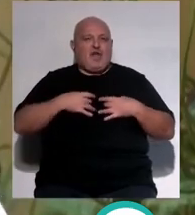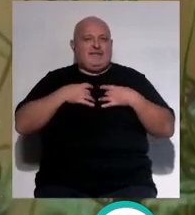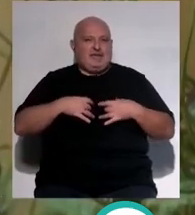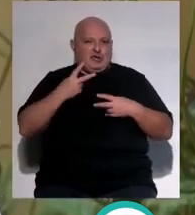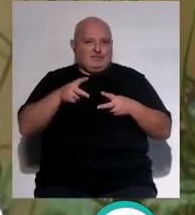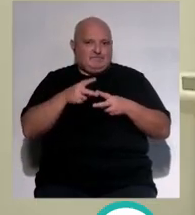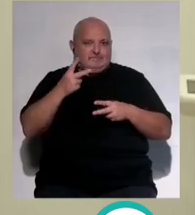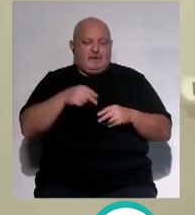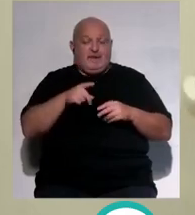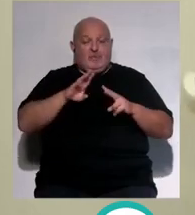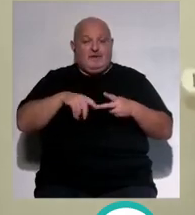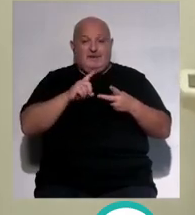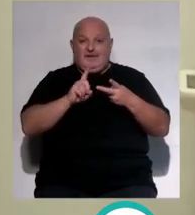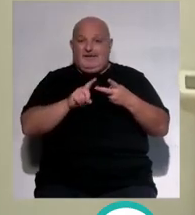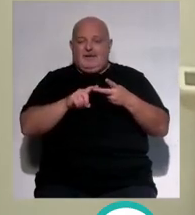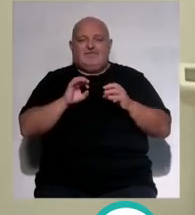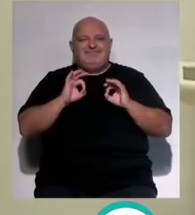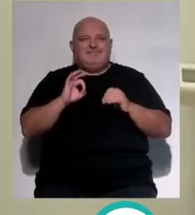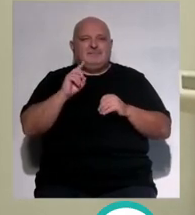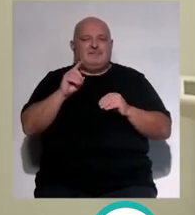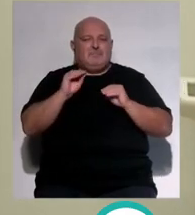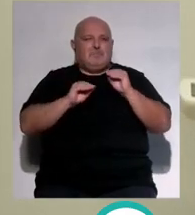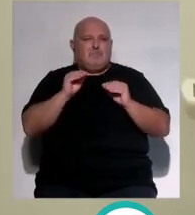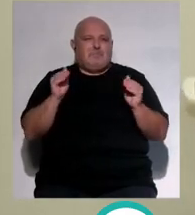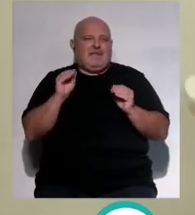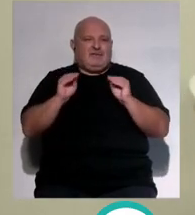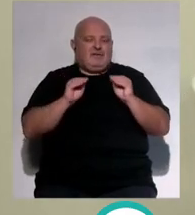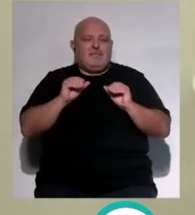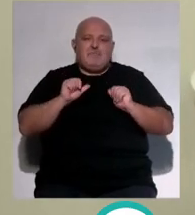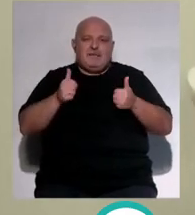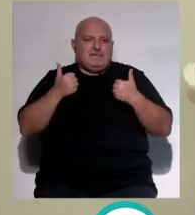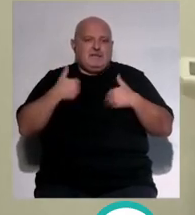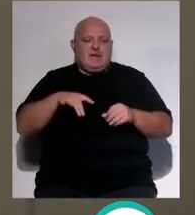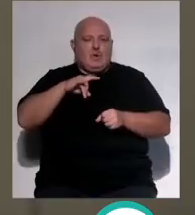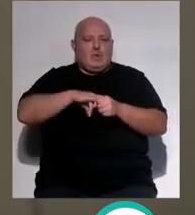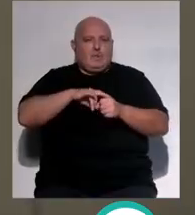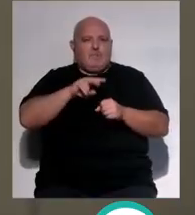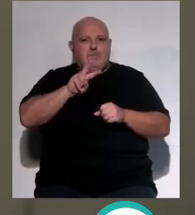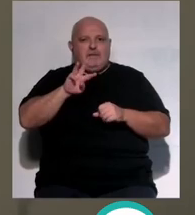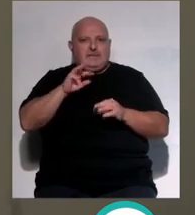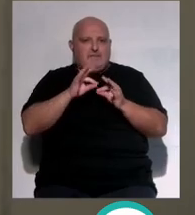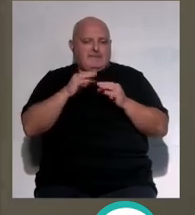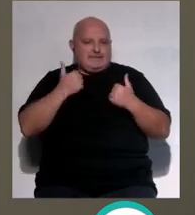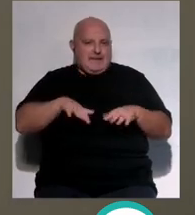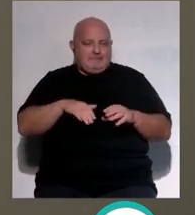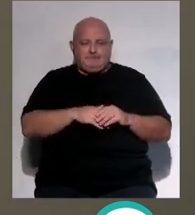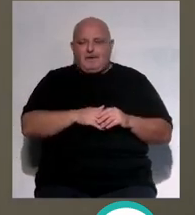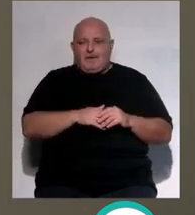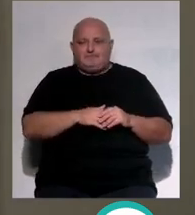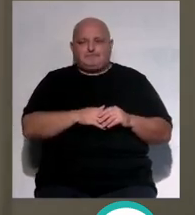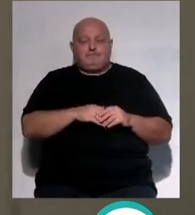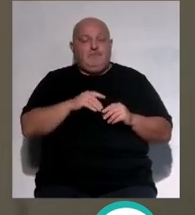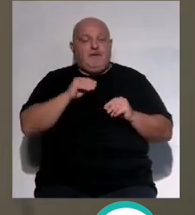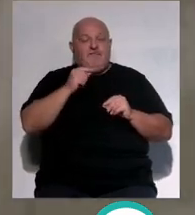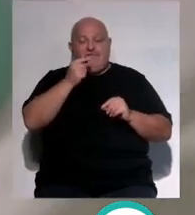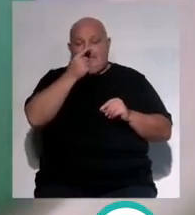Esta última afecta exclusivamente a los más pequeños y ha comenzado el lunes 23 de septiembre. El